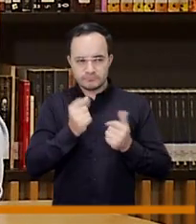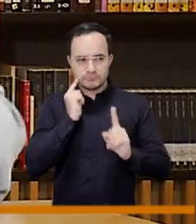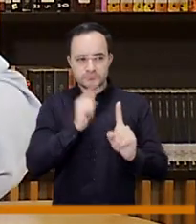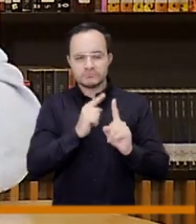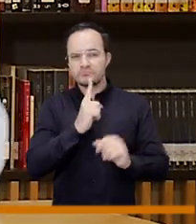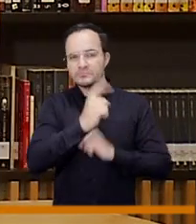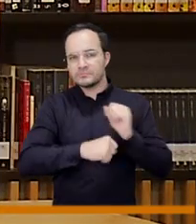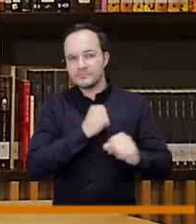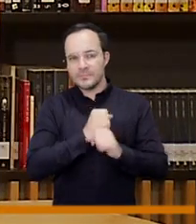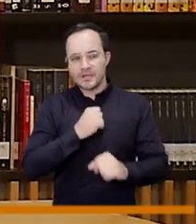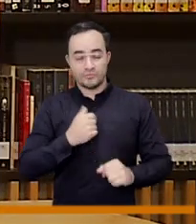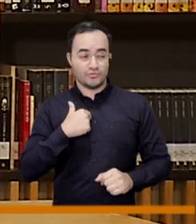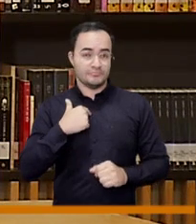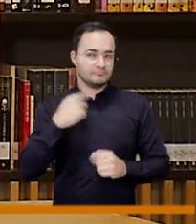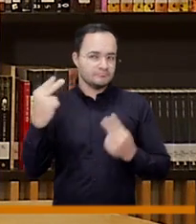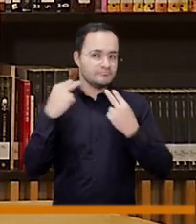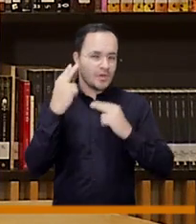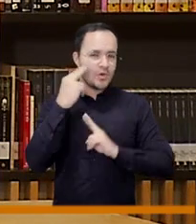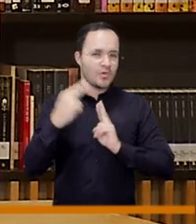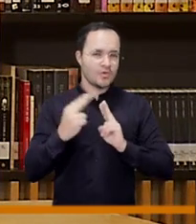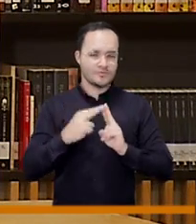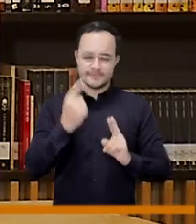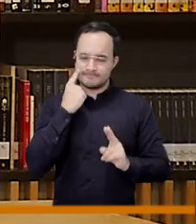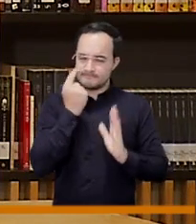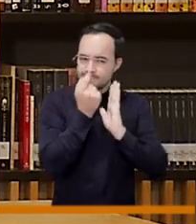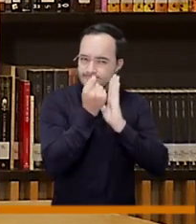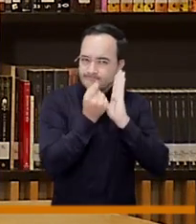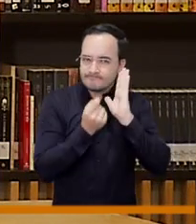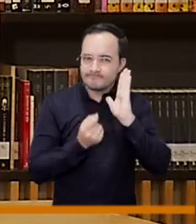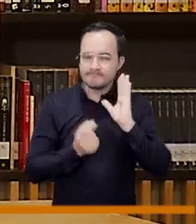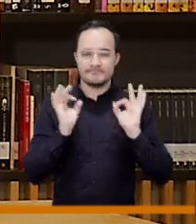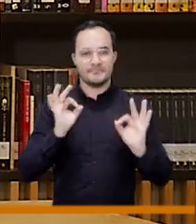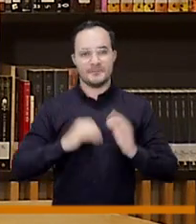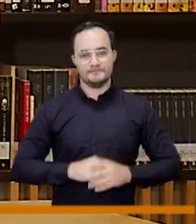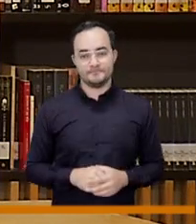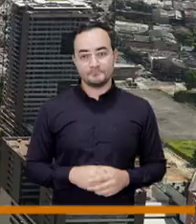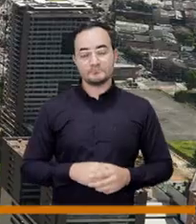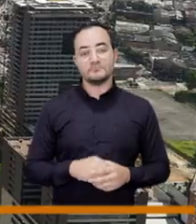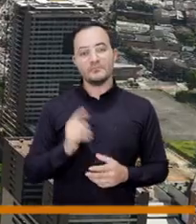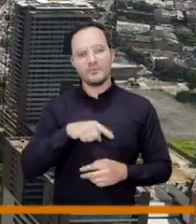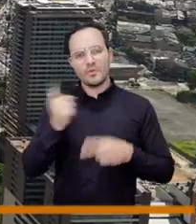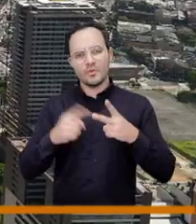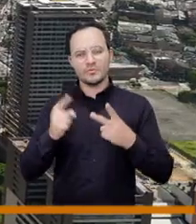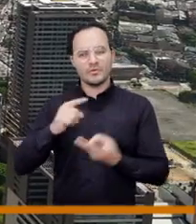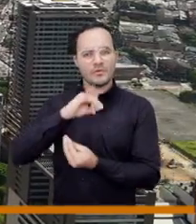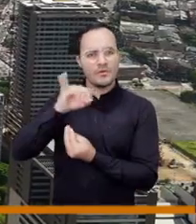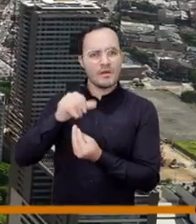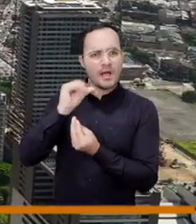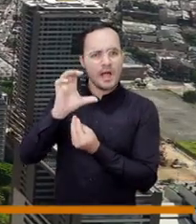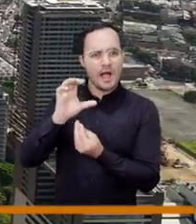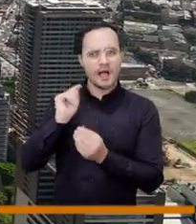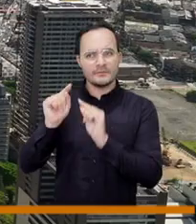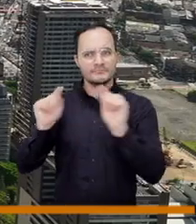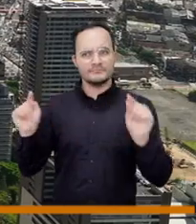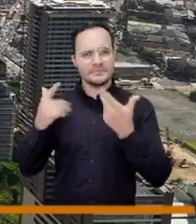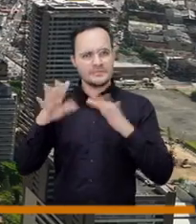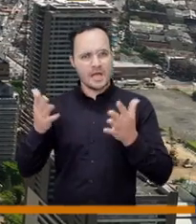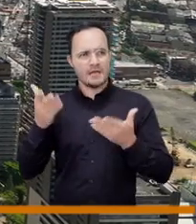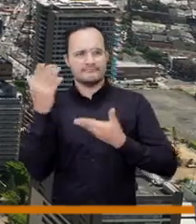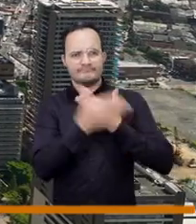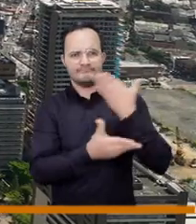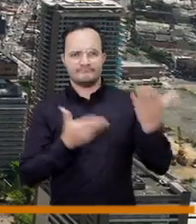un análisis muy concienzudo del presupuesto espero también revisar esos presupuestos que las juntas